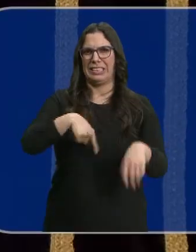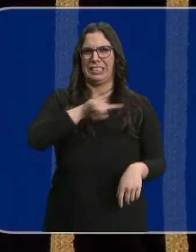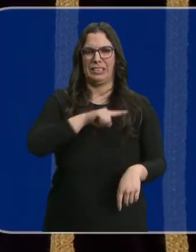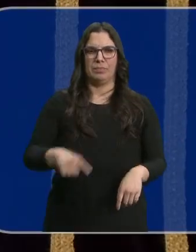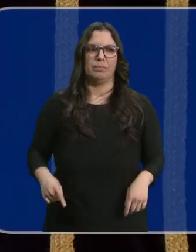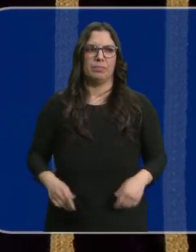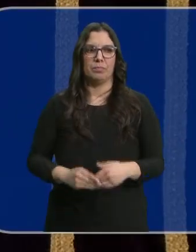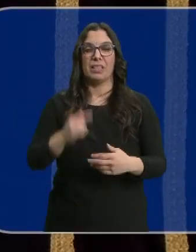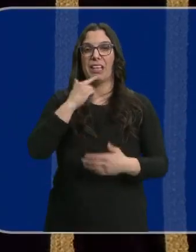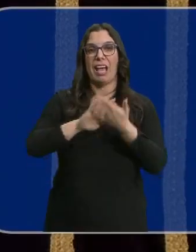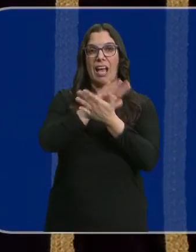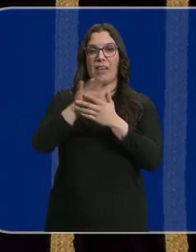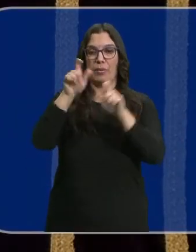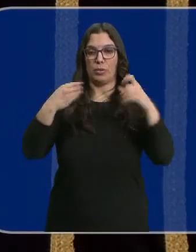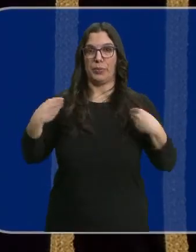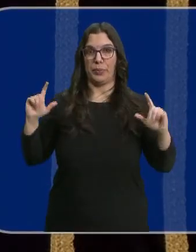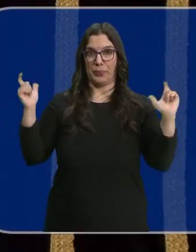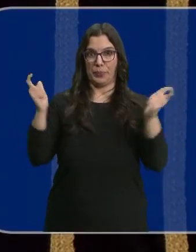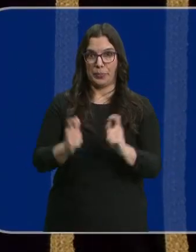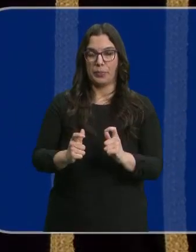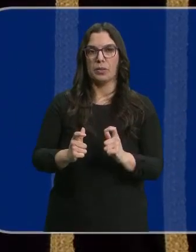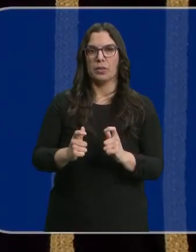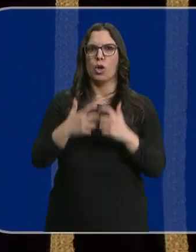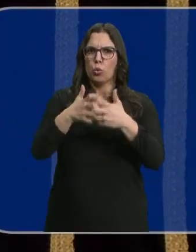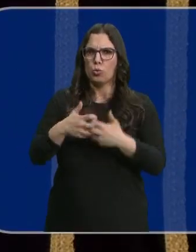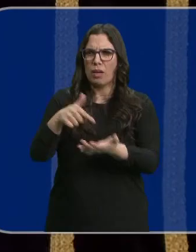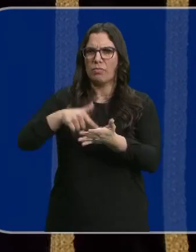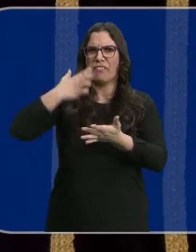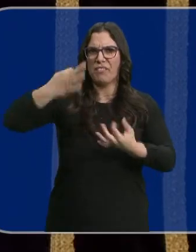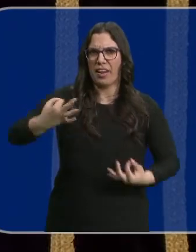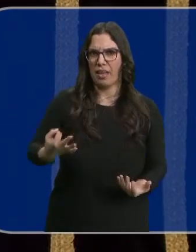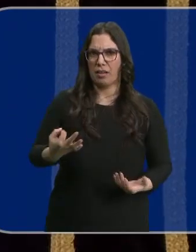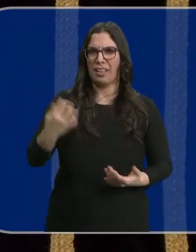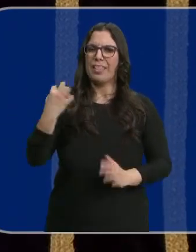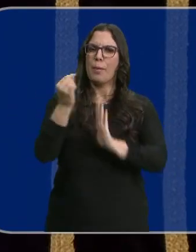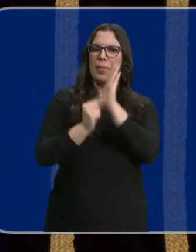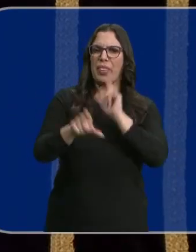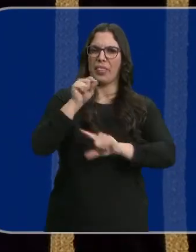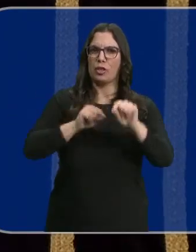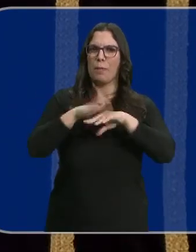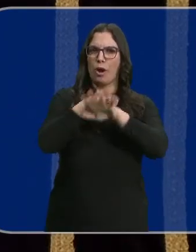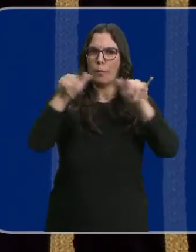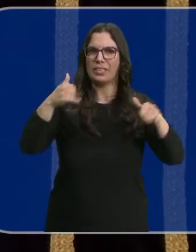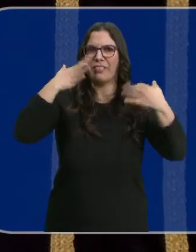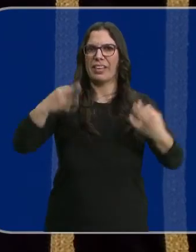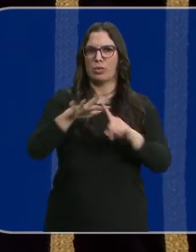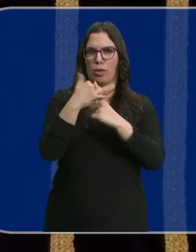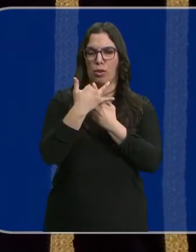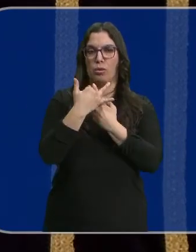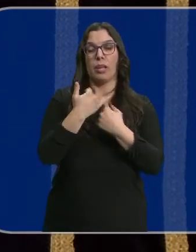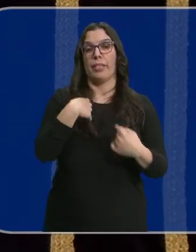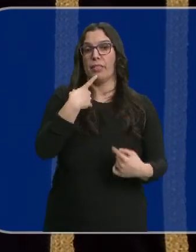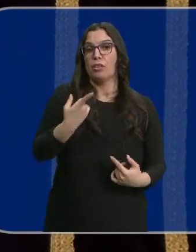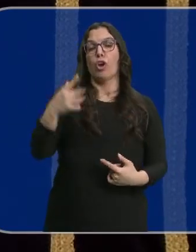Que se hable de despoblación, que haya lucha efectiva contra la despoblación y que se tomen medidas para paliar la situación que tenemos.